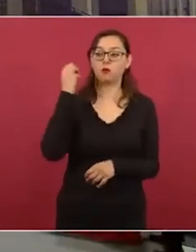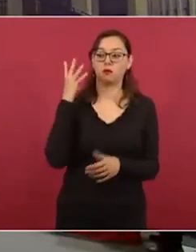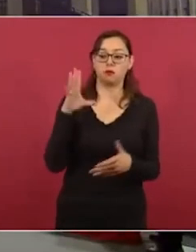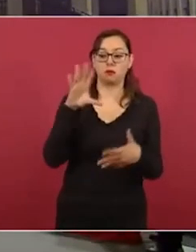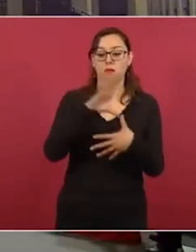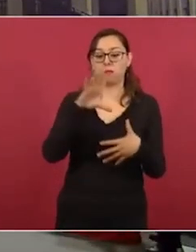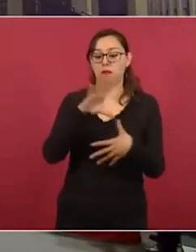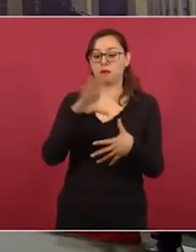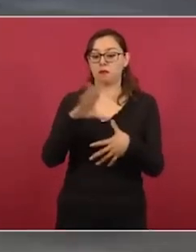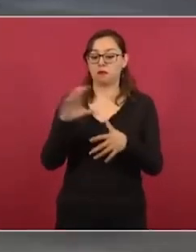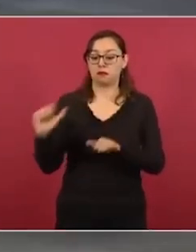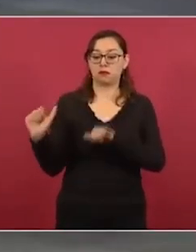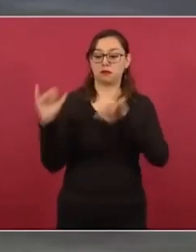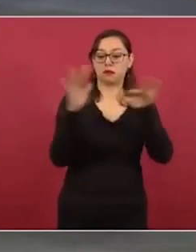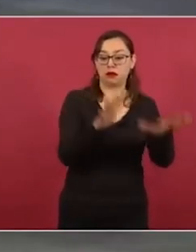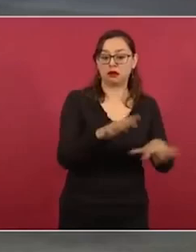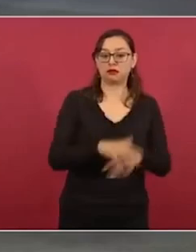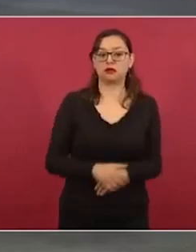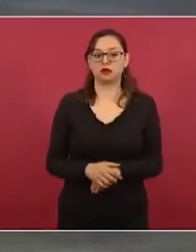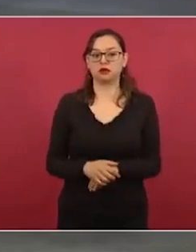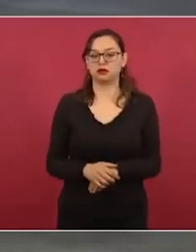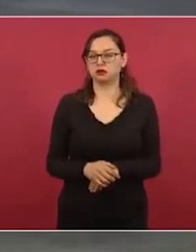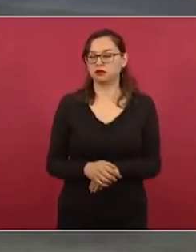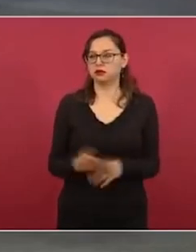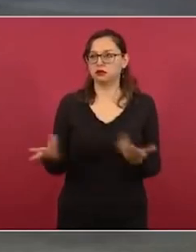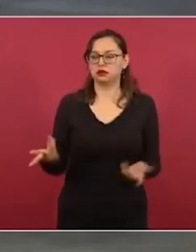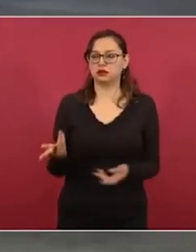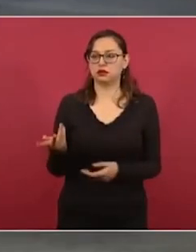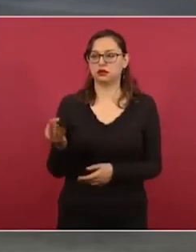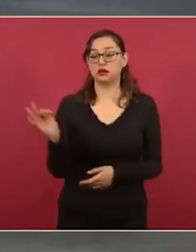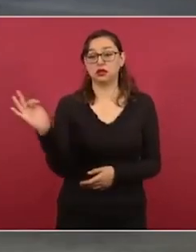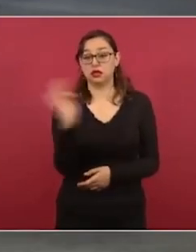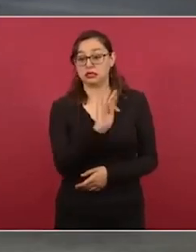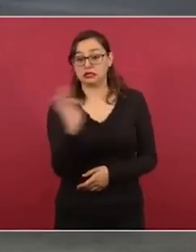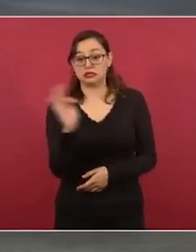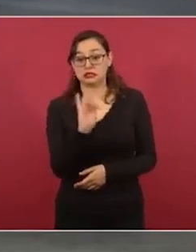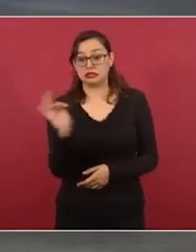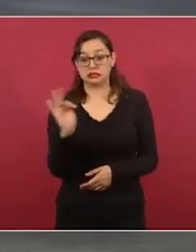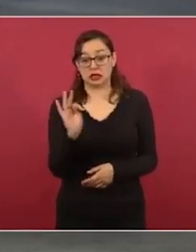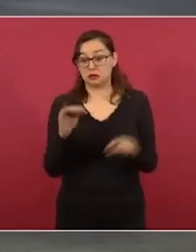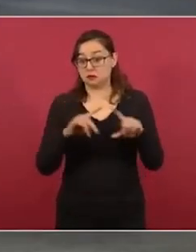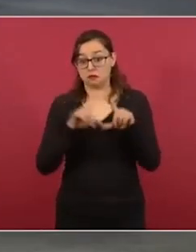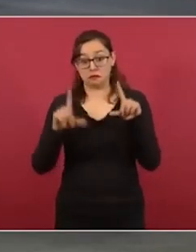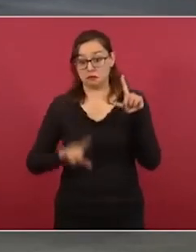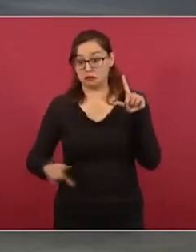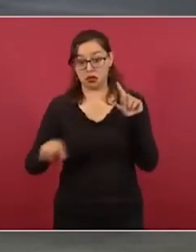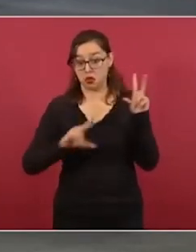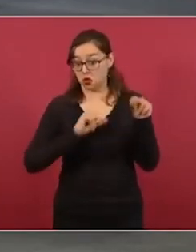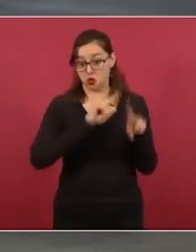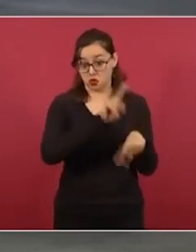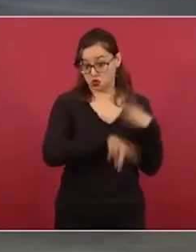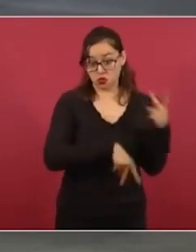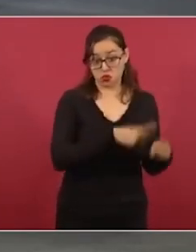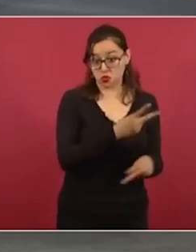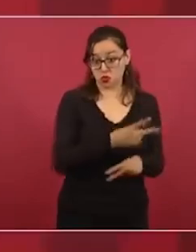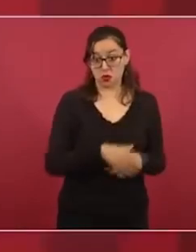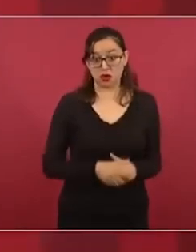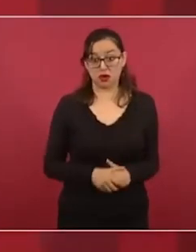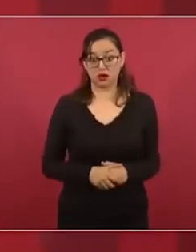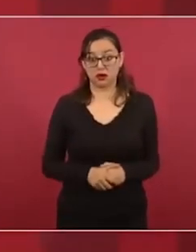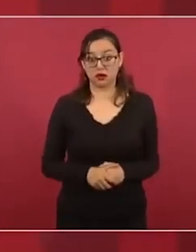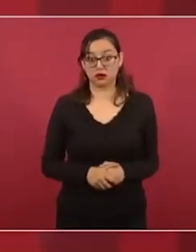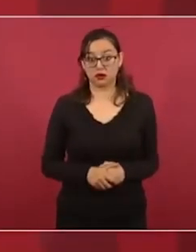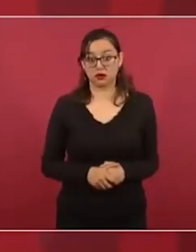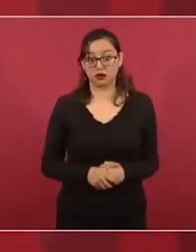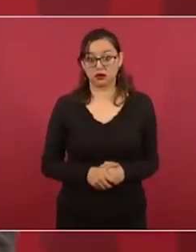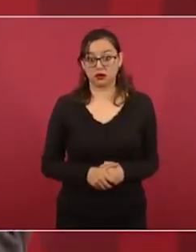posibilidad de no asistir a Los Ángeles en caso de que Biden mantenga la idea de excluir a algunos países? Lo voy a adelantar.